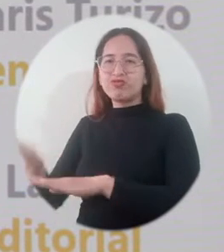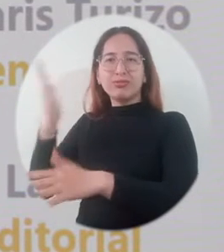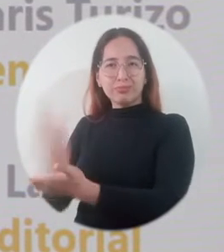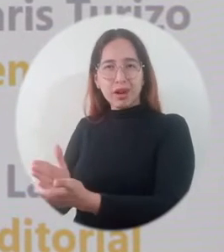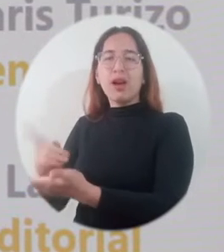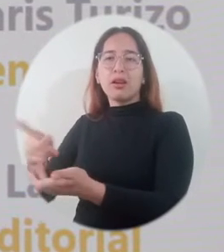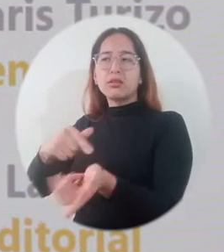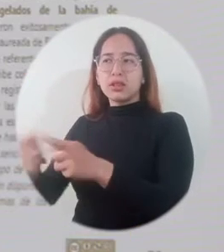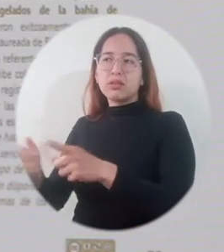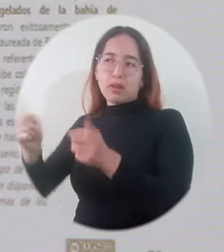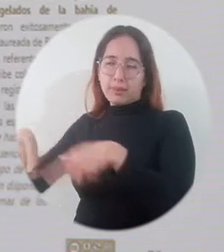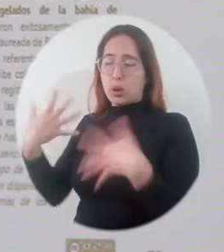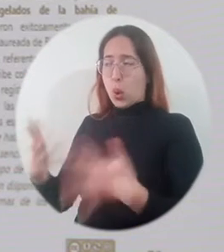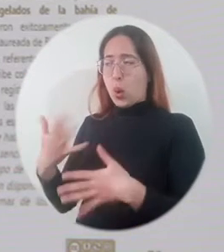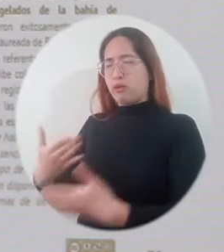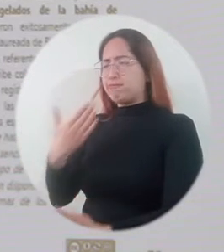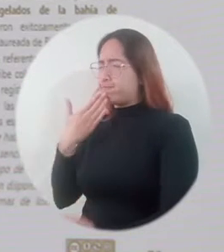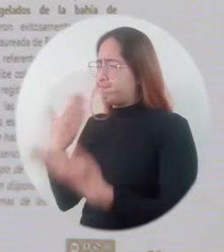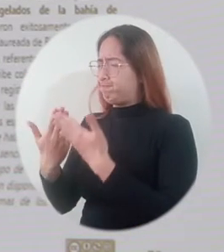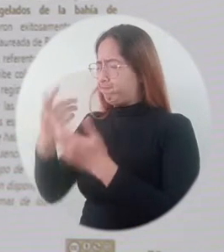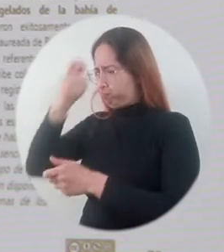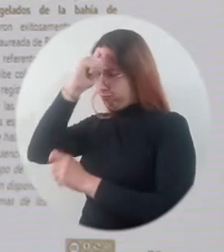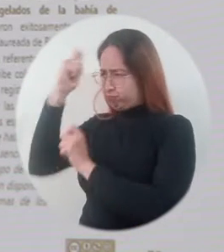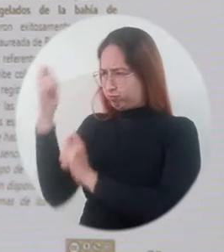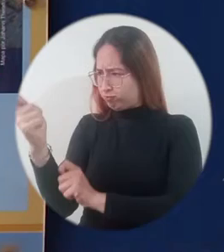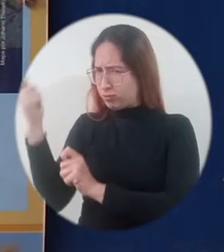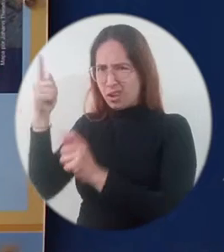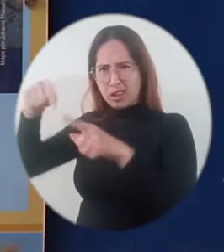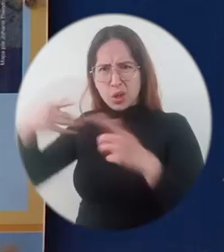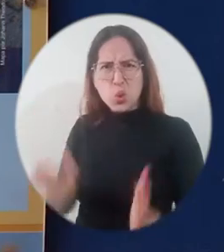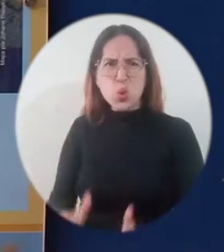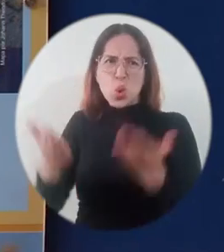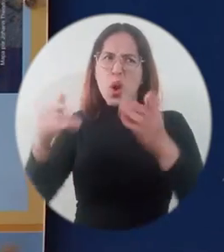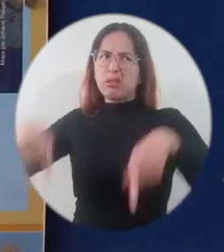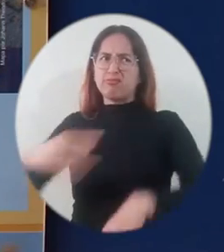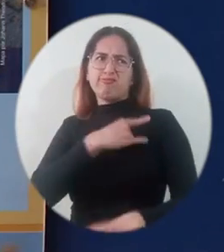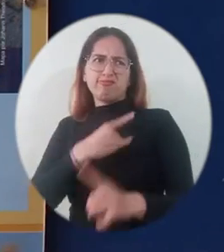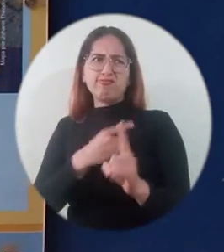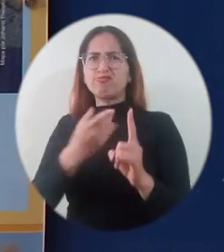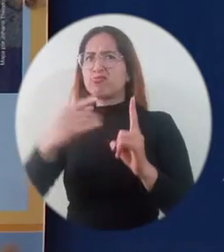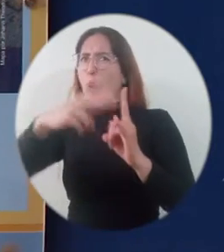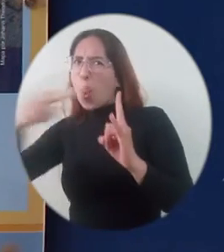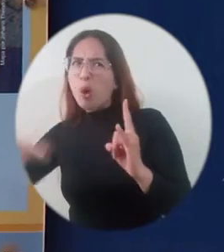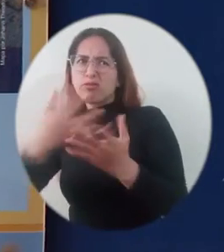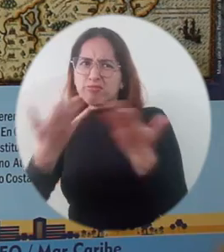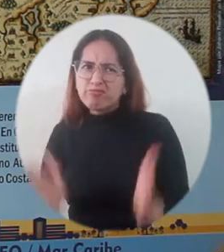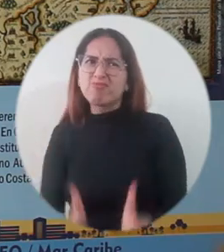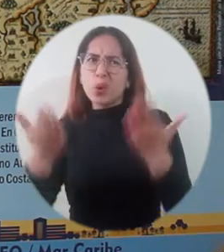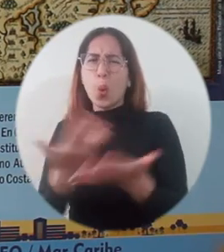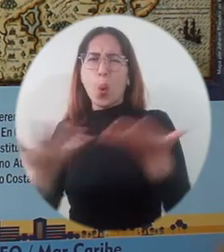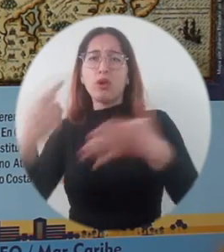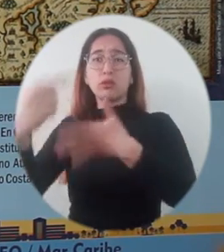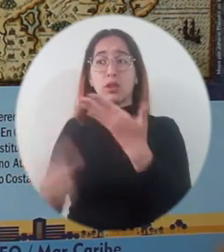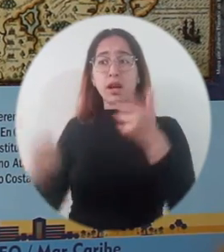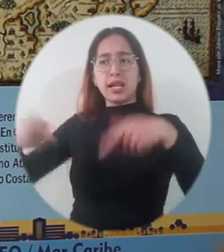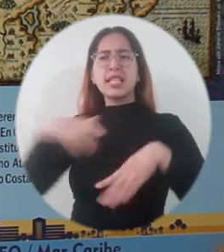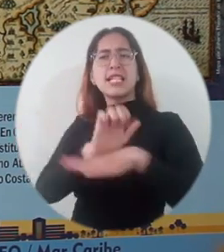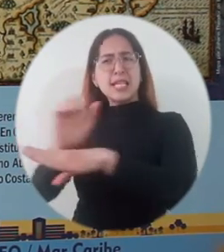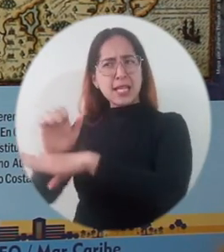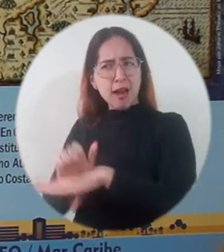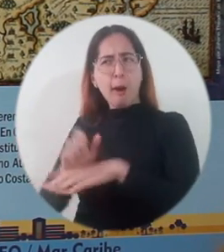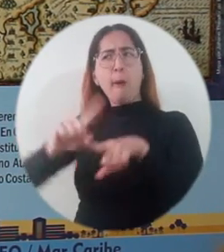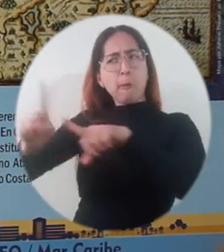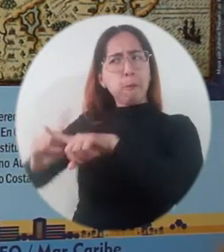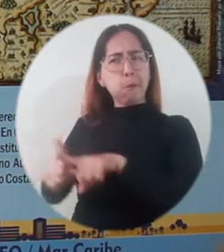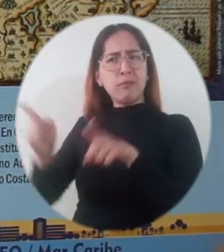trayectoria que influyeron mucho en la formación de muchos biólogos de nuestra carrera de biología en la Universidad de Magdalena. Hubo la participación de